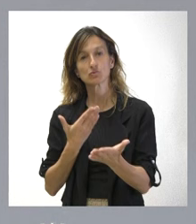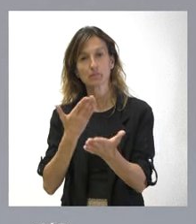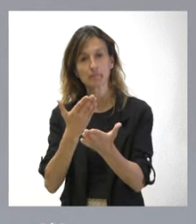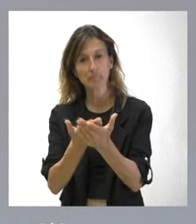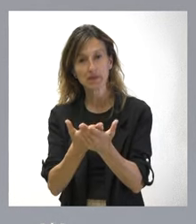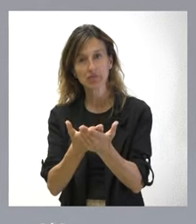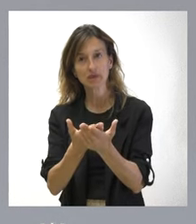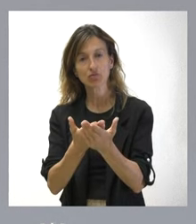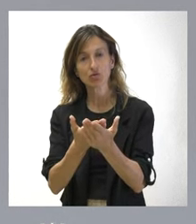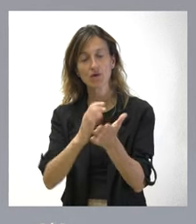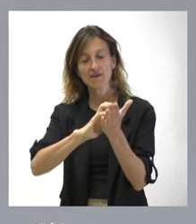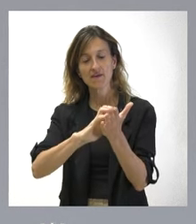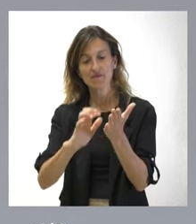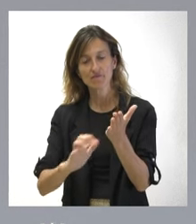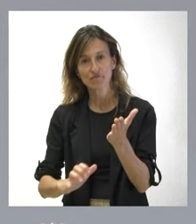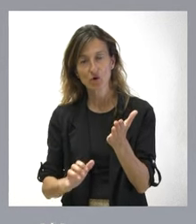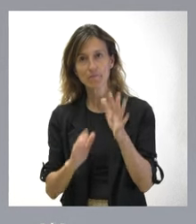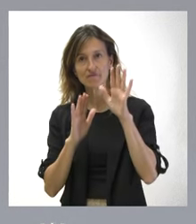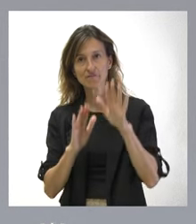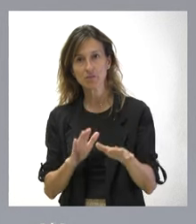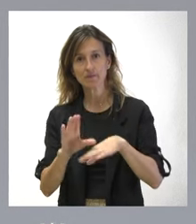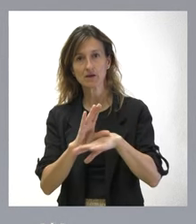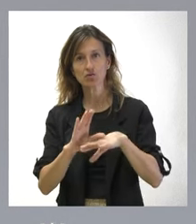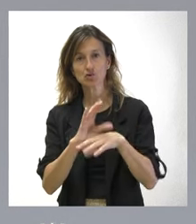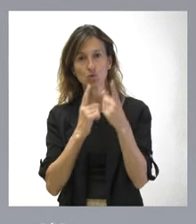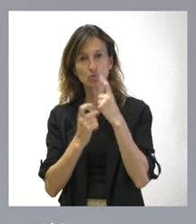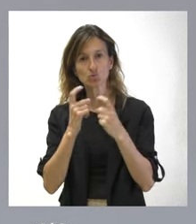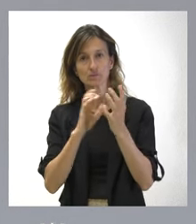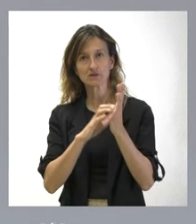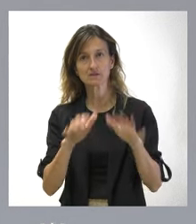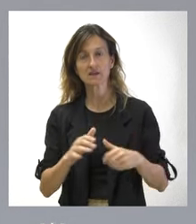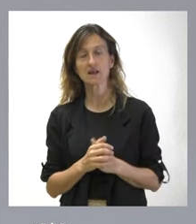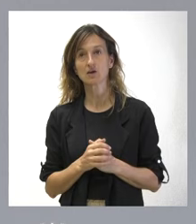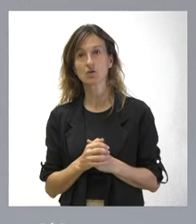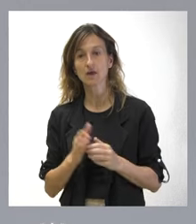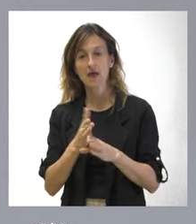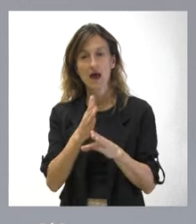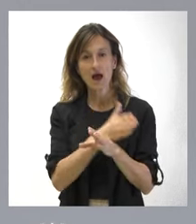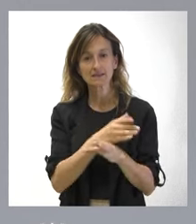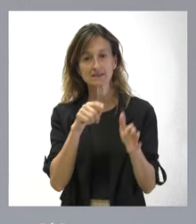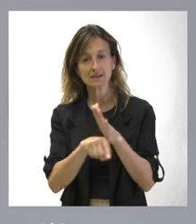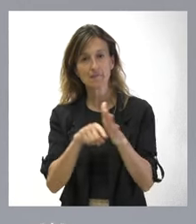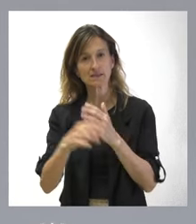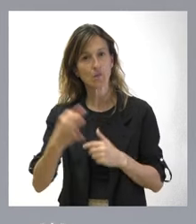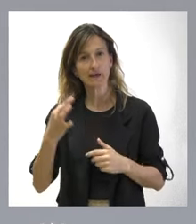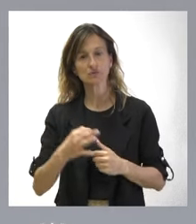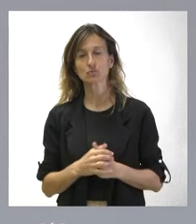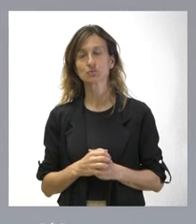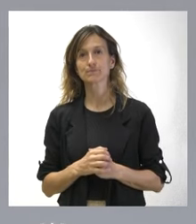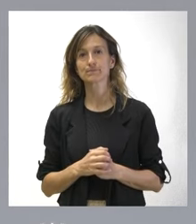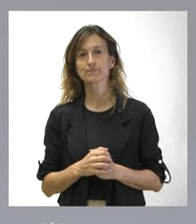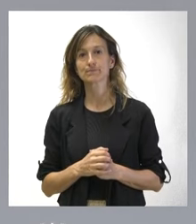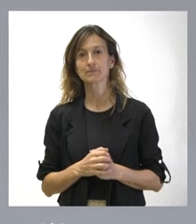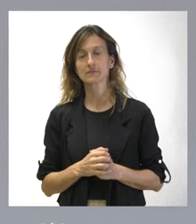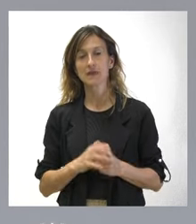el informe favorable del Consejo Consultivo de Castilla y León, trámite preceptivo y obligatorio. El propio